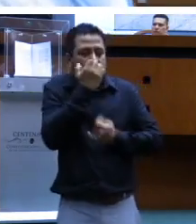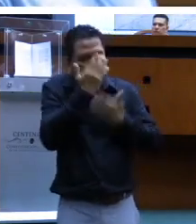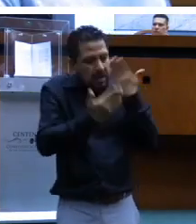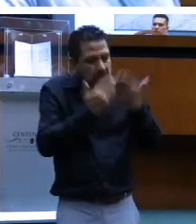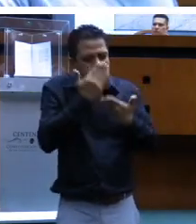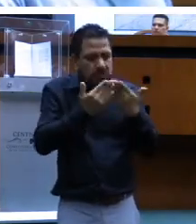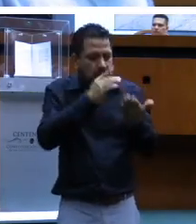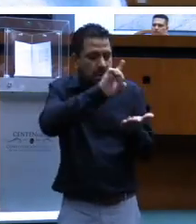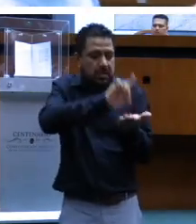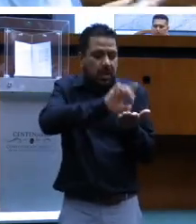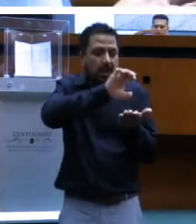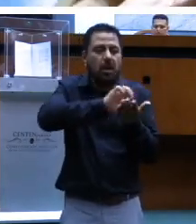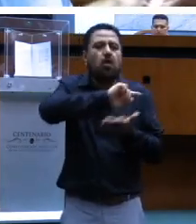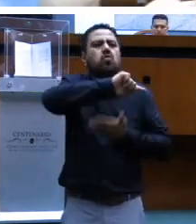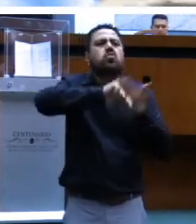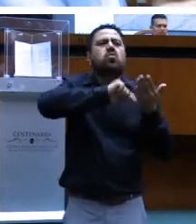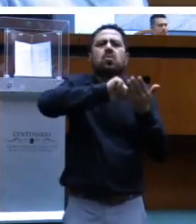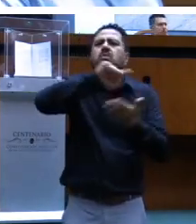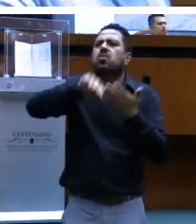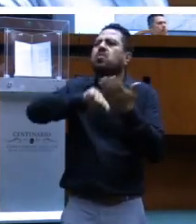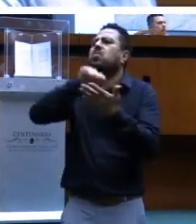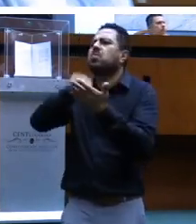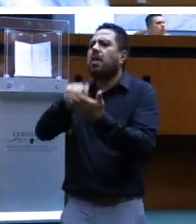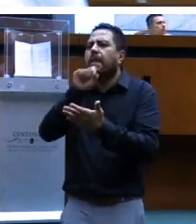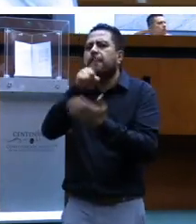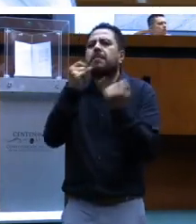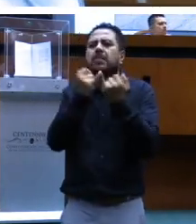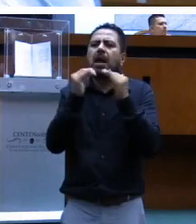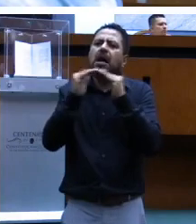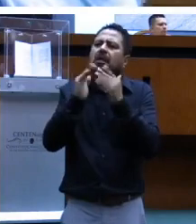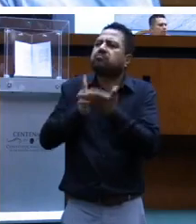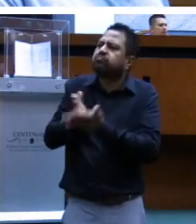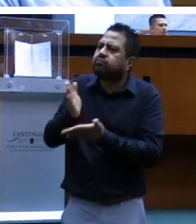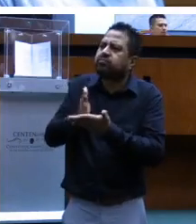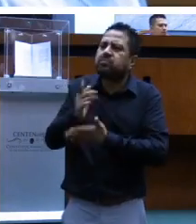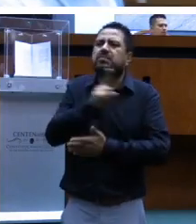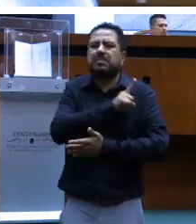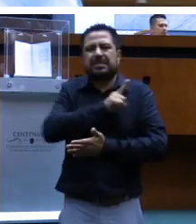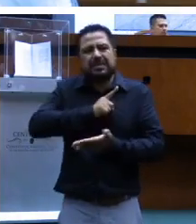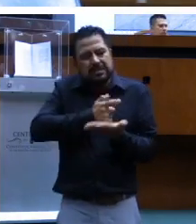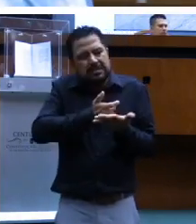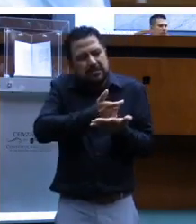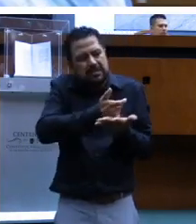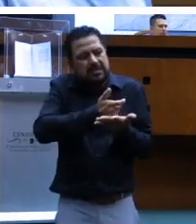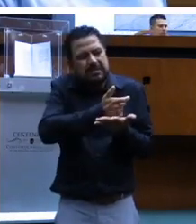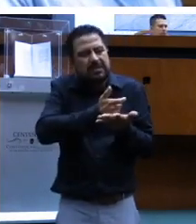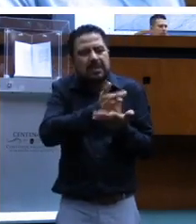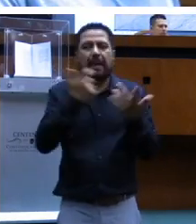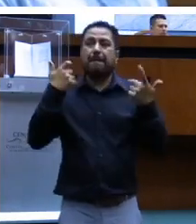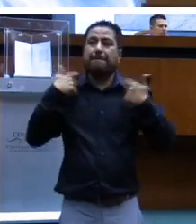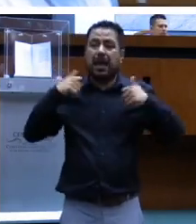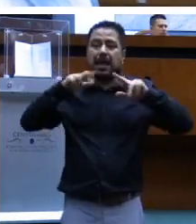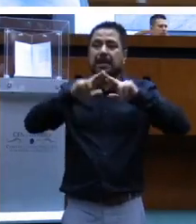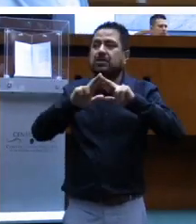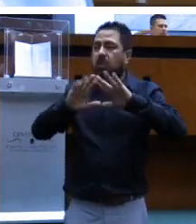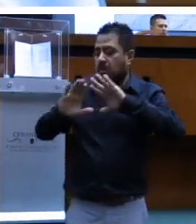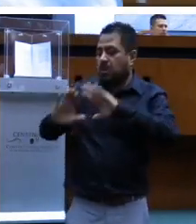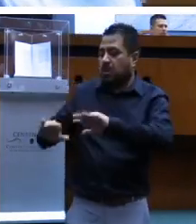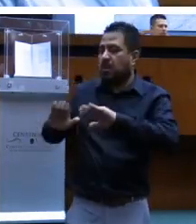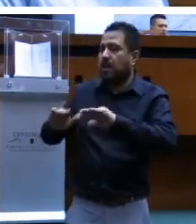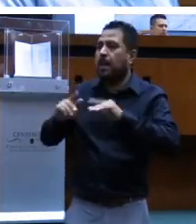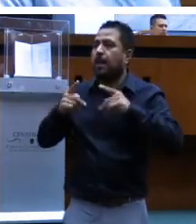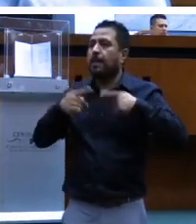discapacidad. En algunos lugares puedan pasar por ellos a sus casas. Incentivos económicos para maestros que atienden estudiantes con